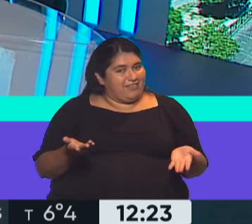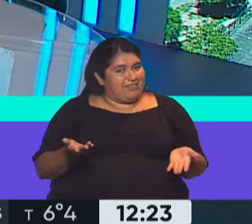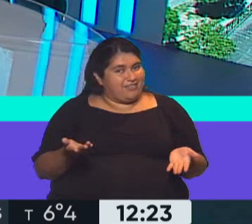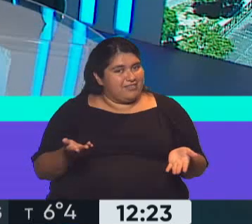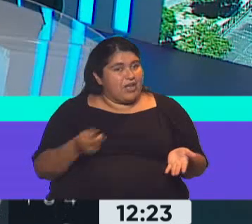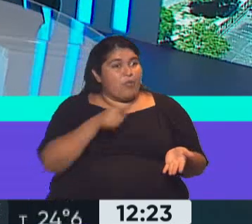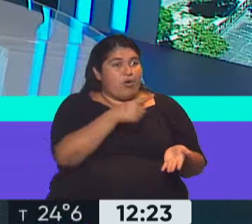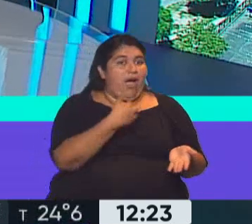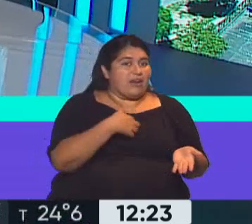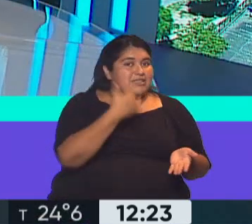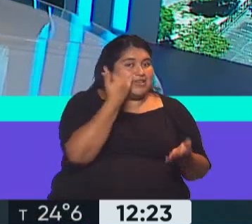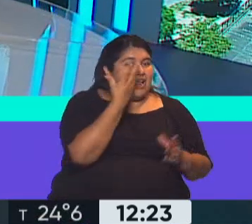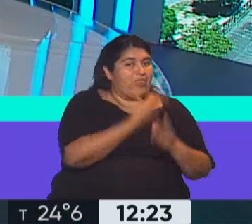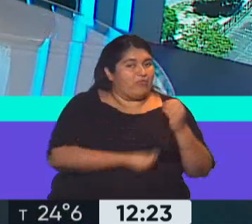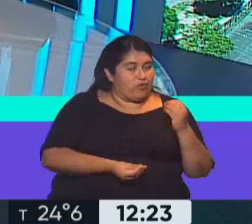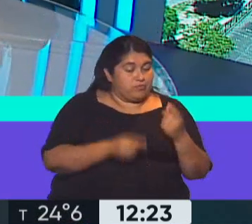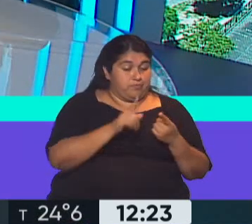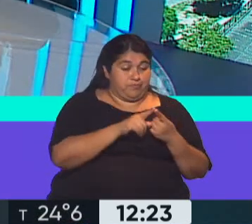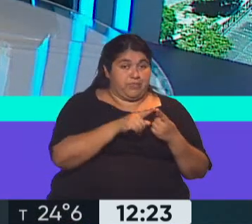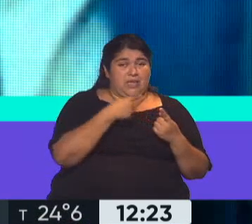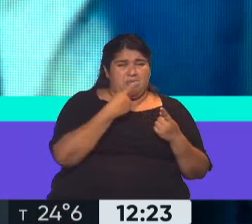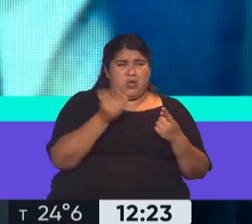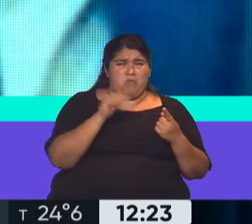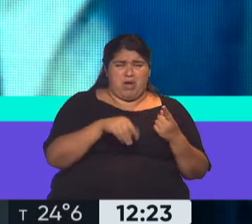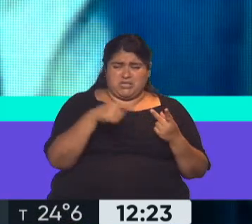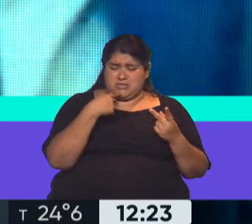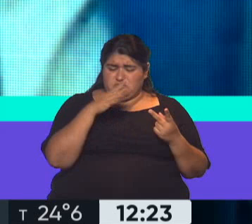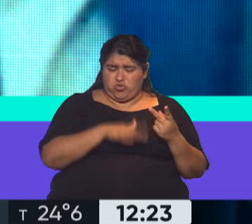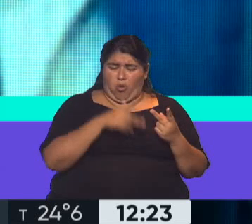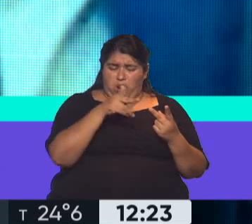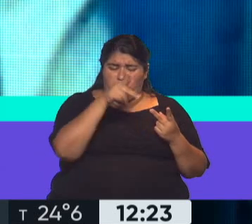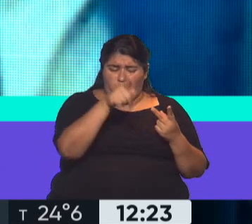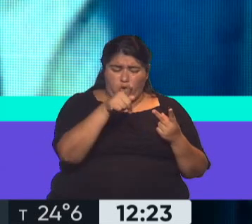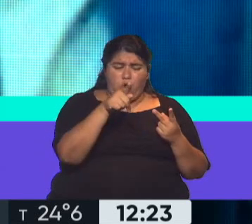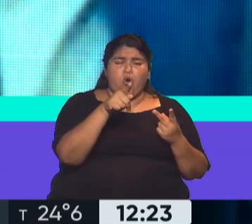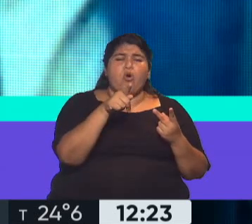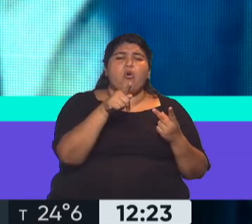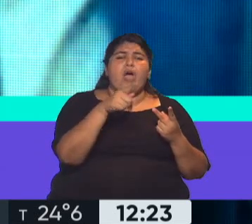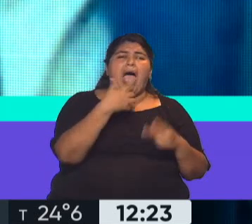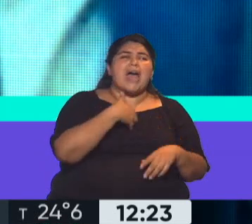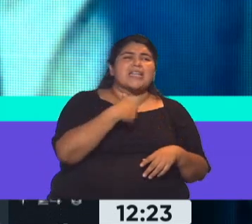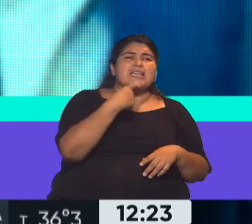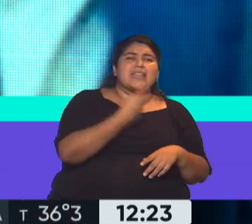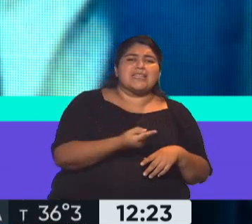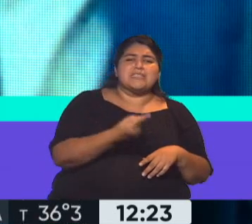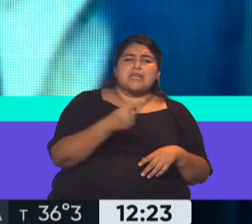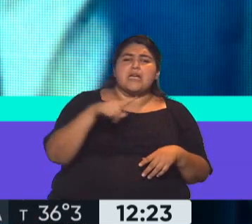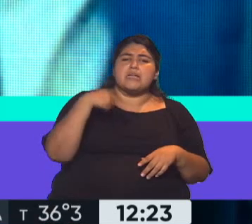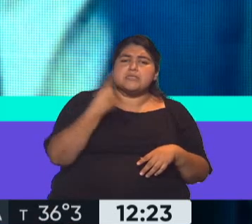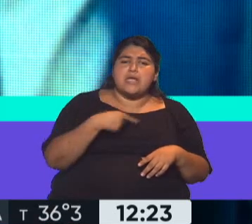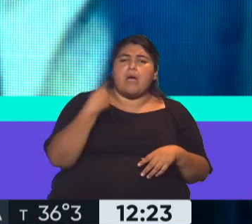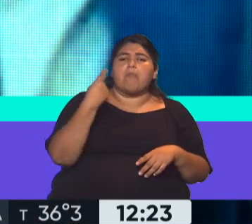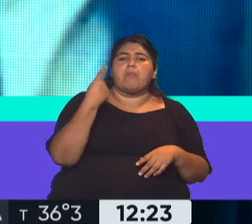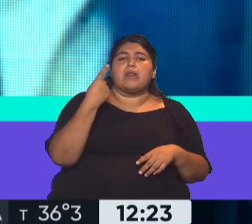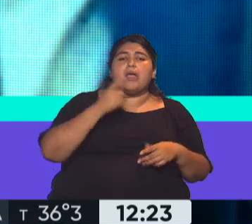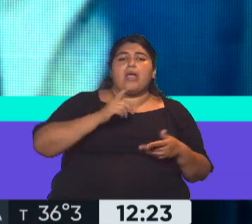porque Argentina ya estaba en situación de default. defaults permanentes y también dijo que la Argentina recae en los controles de